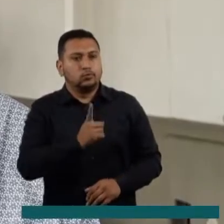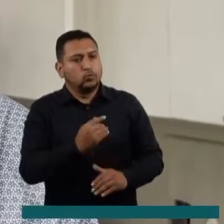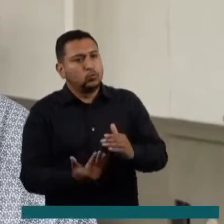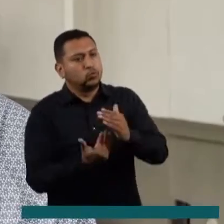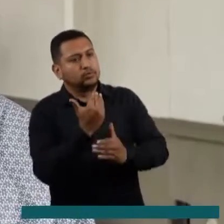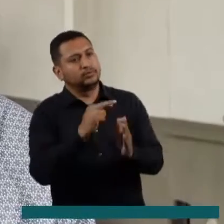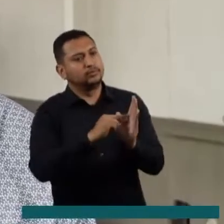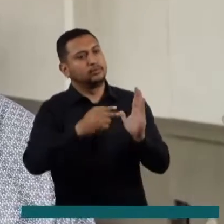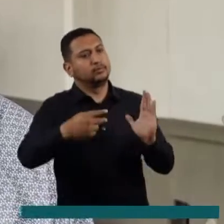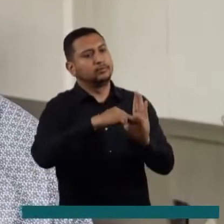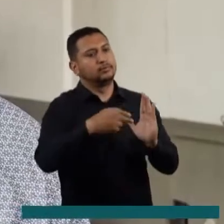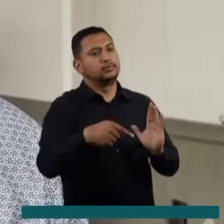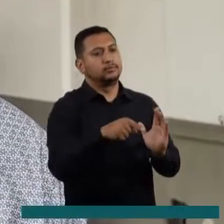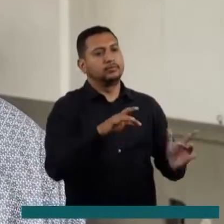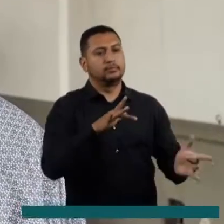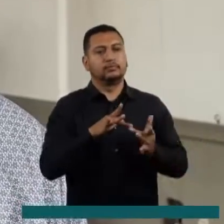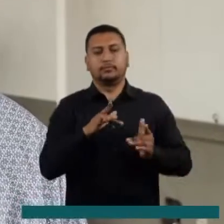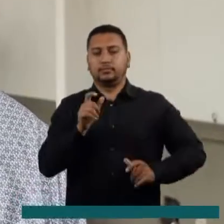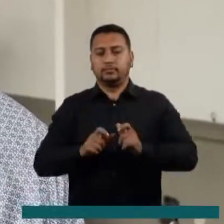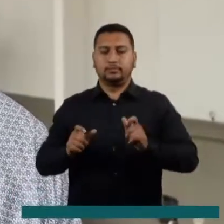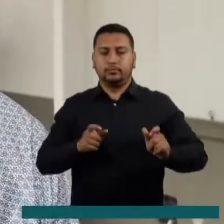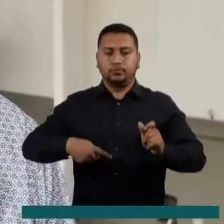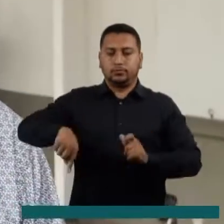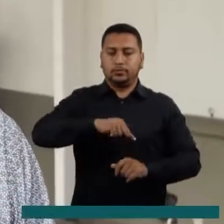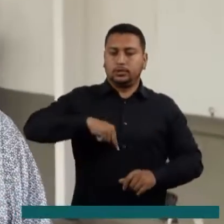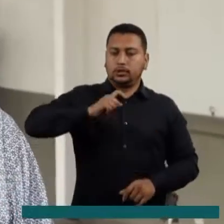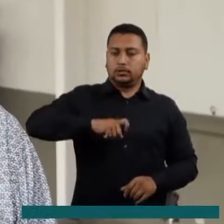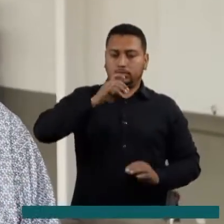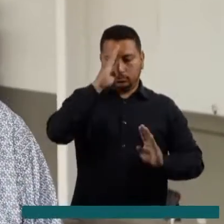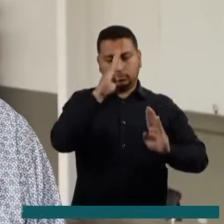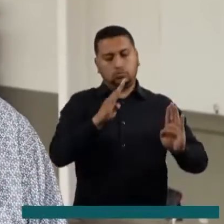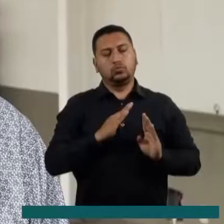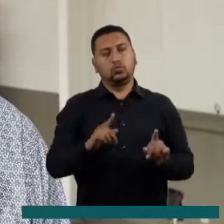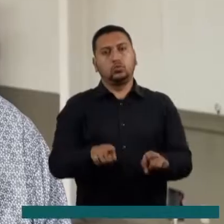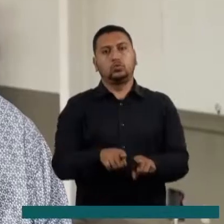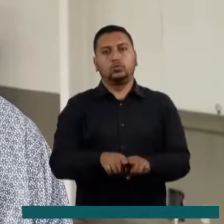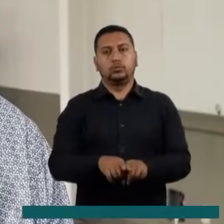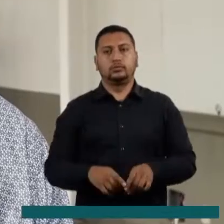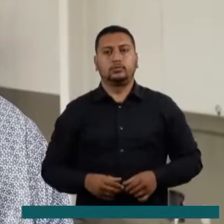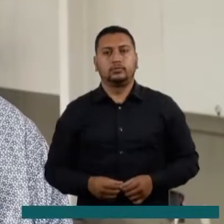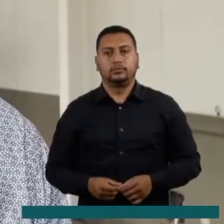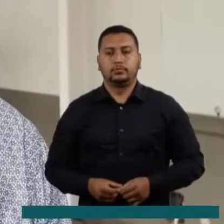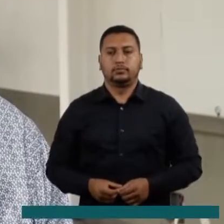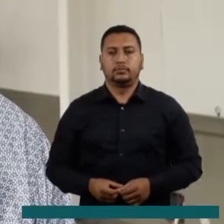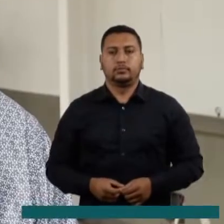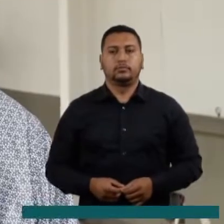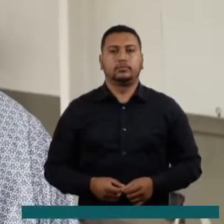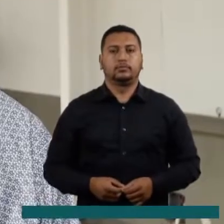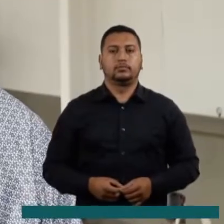aplicando nuevas tecnologías para que las personas que lo necesitan puedan